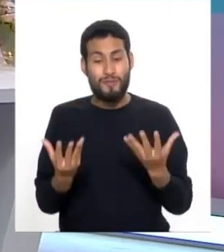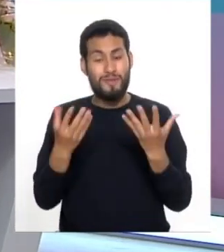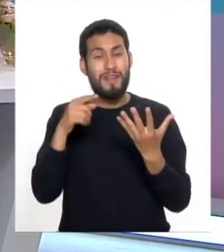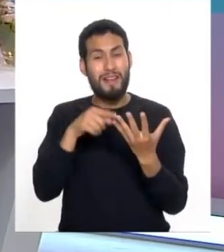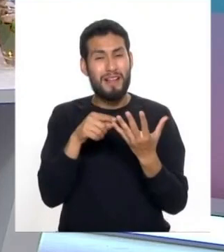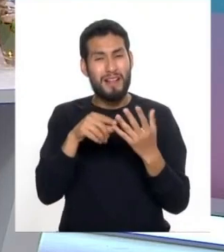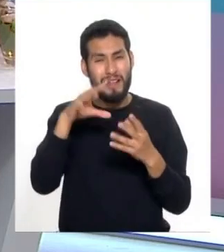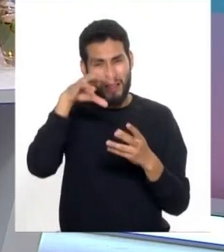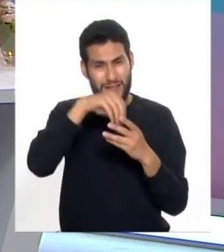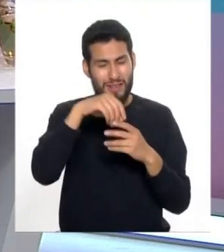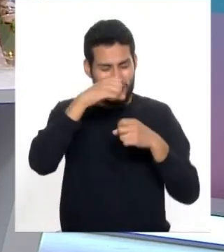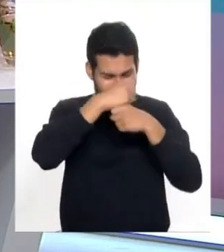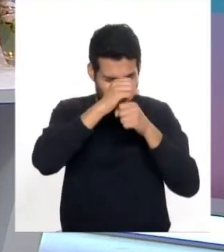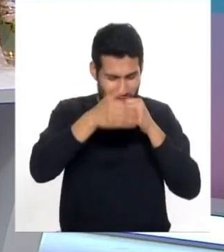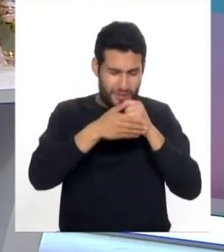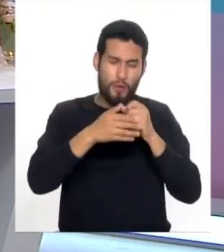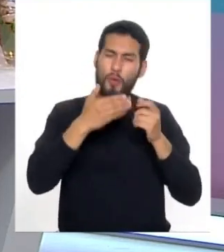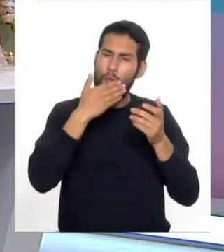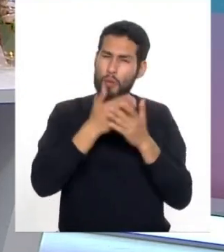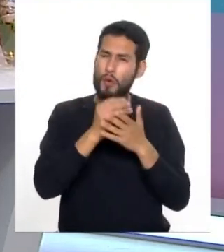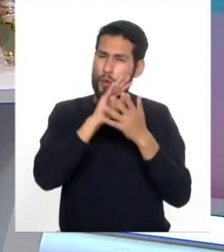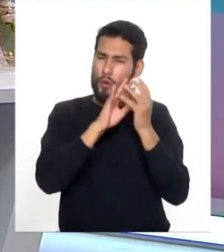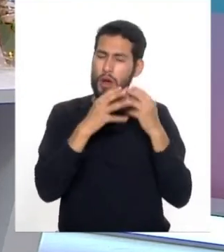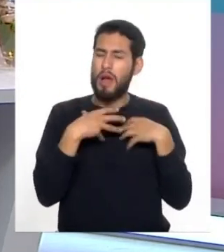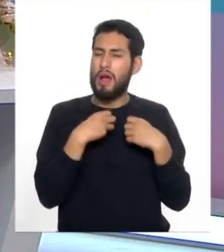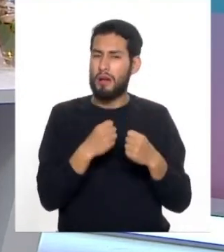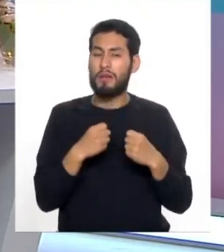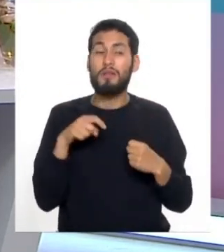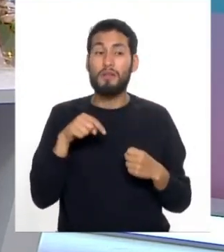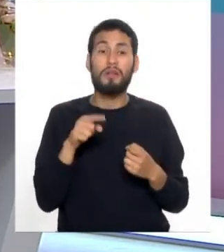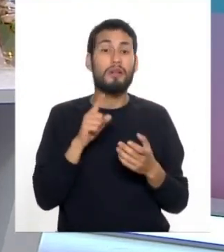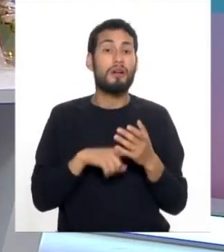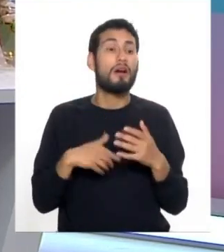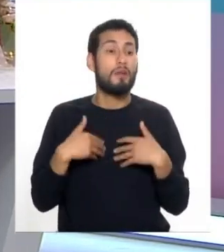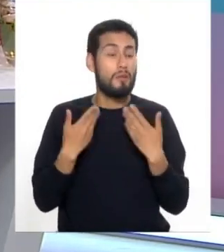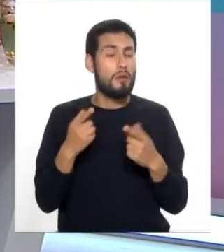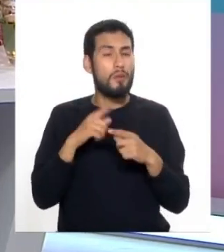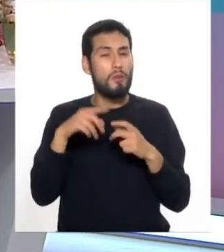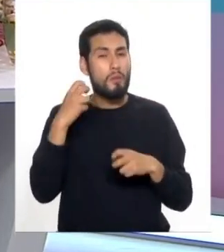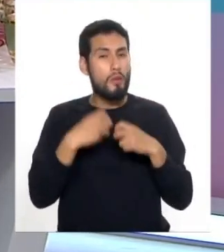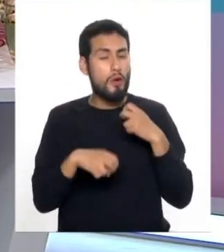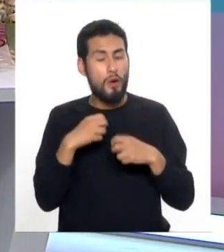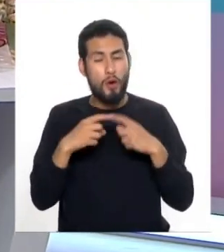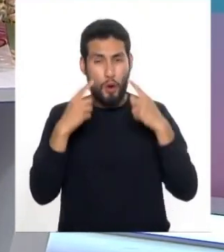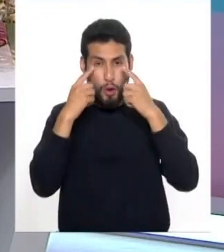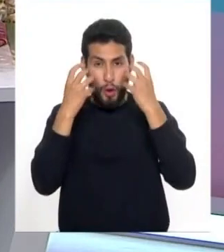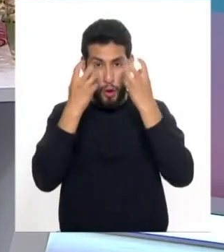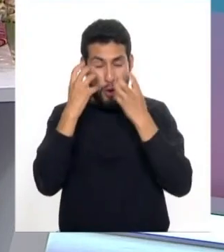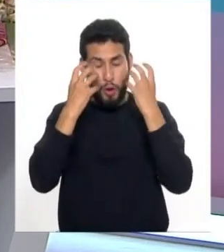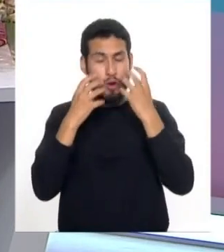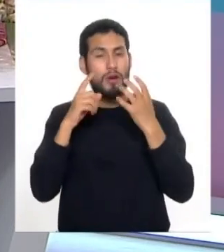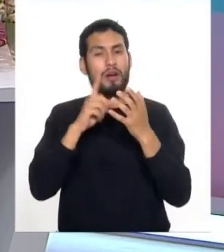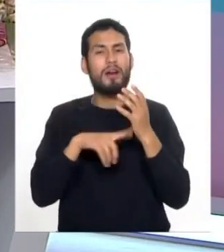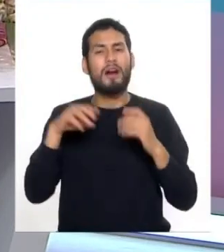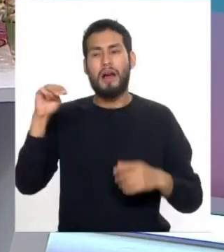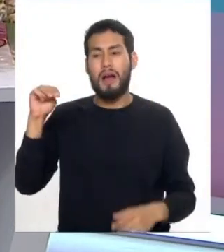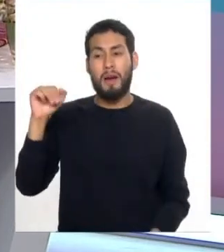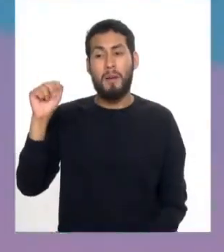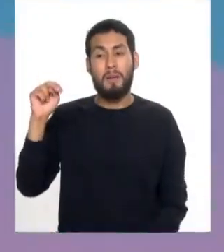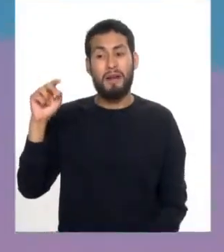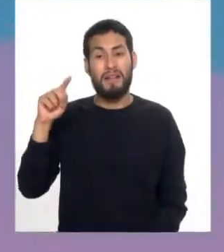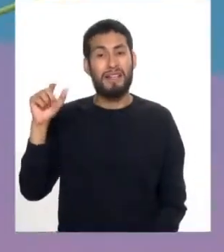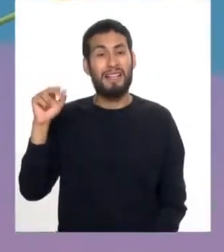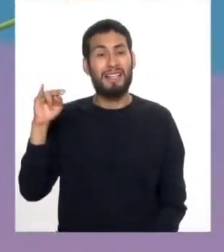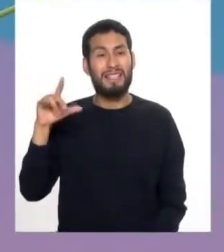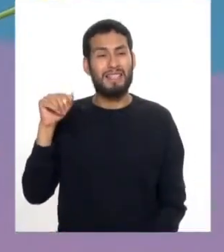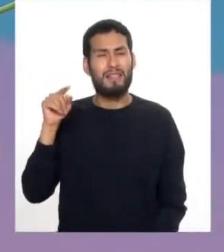produce una serie de compuestos. Entre las plantas que nosotros abordamos para problemas, ¿se acuerdan de los ojos? está la manzanilla que es una